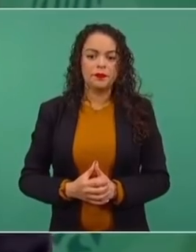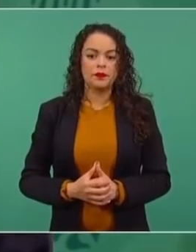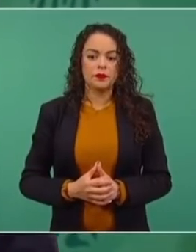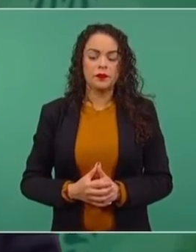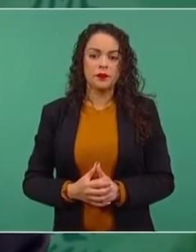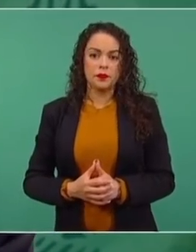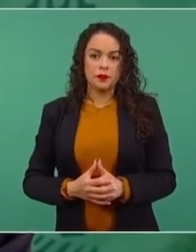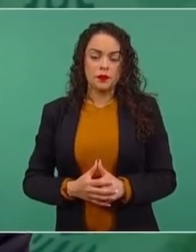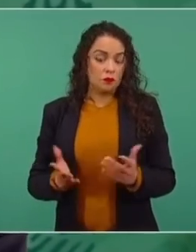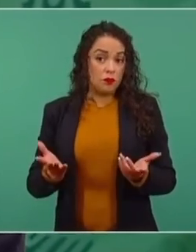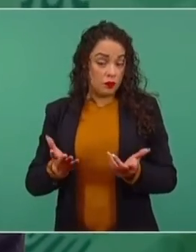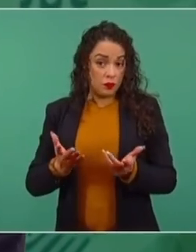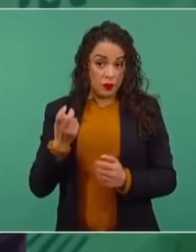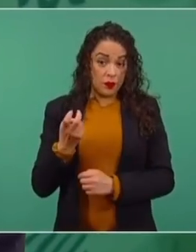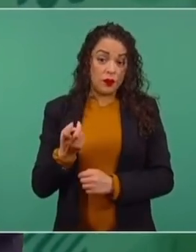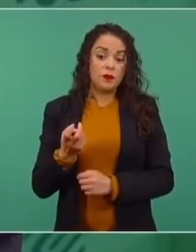este,